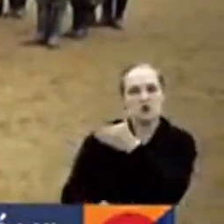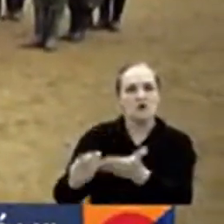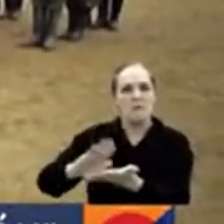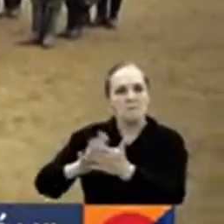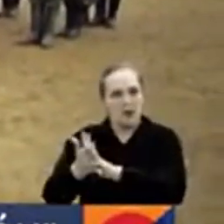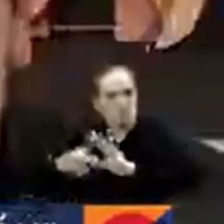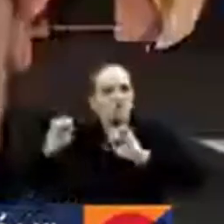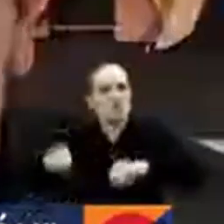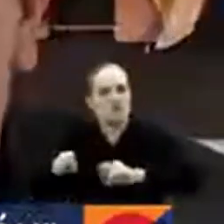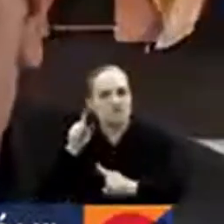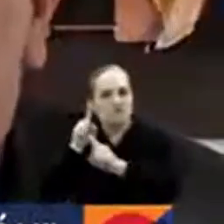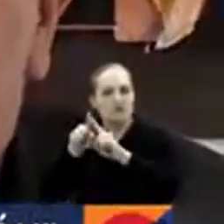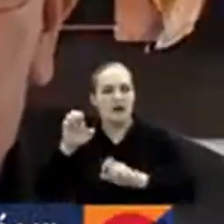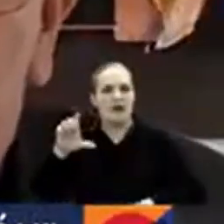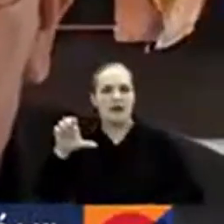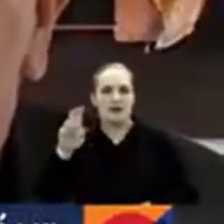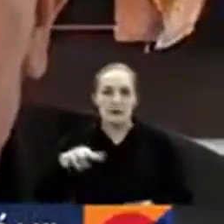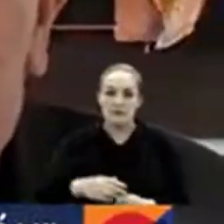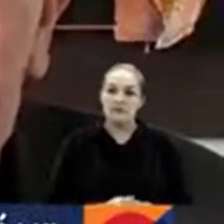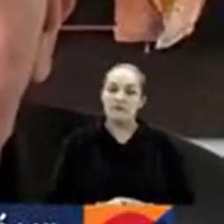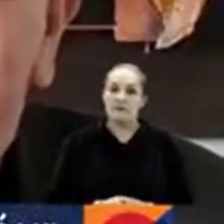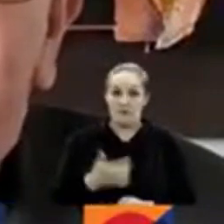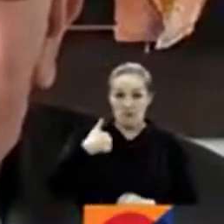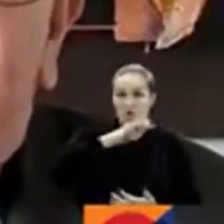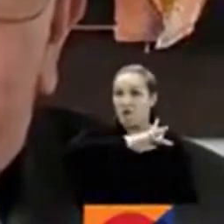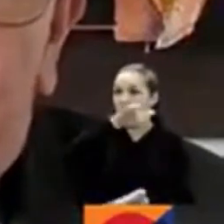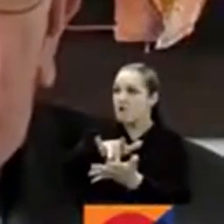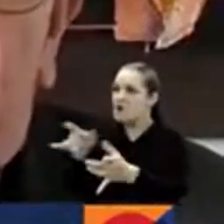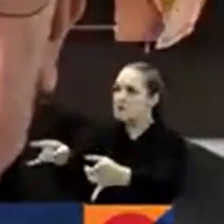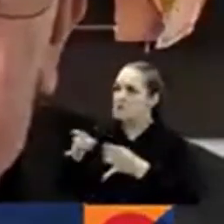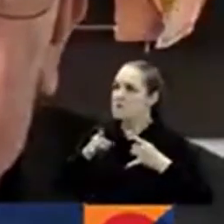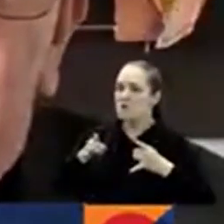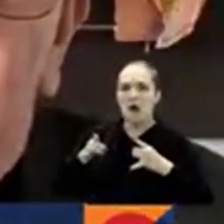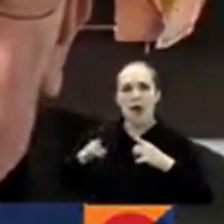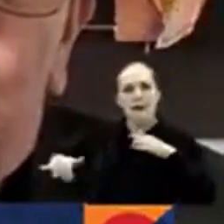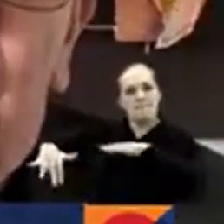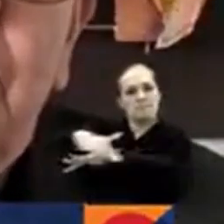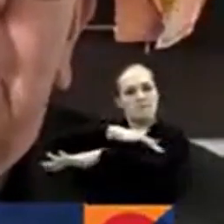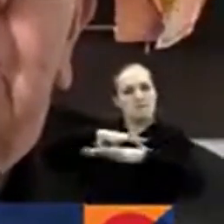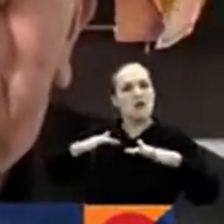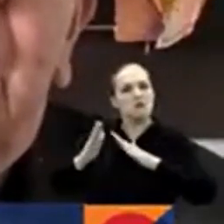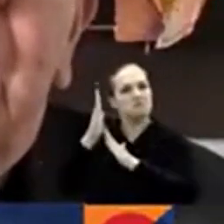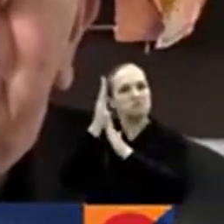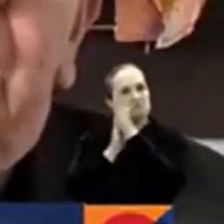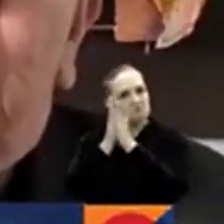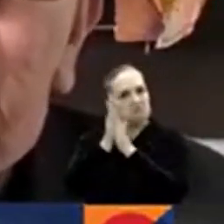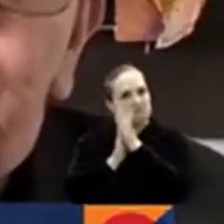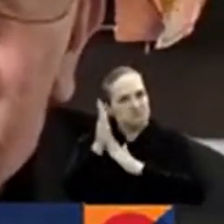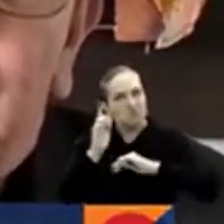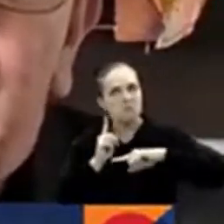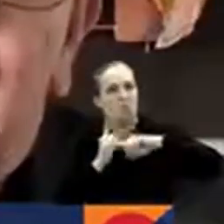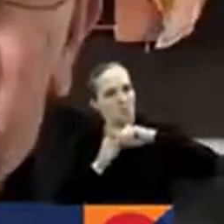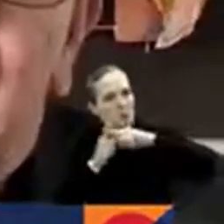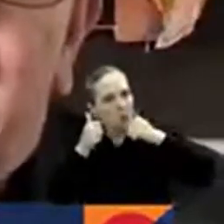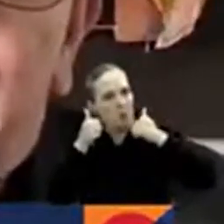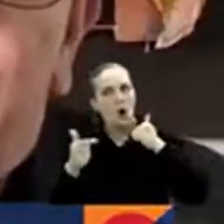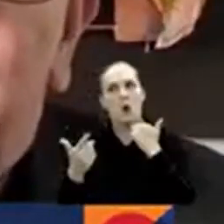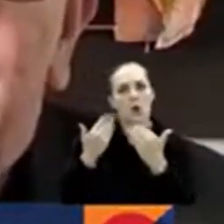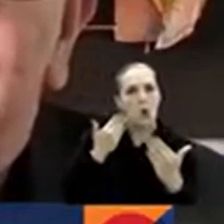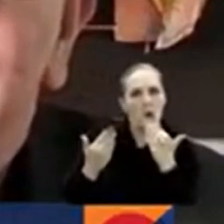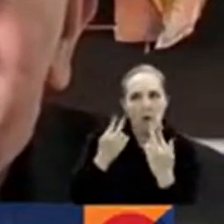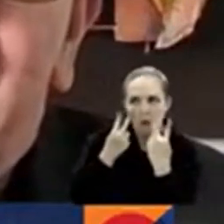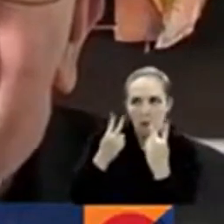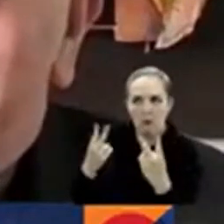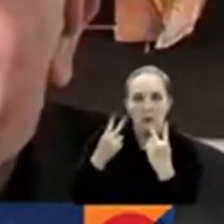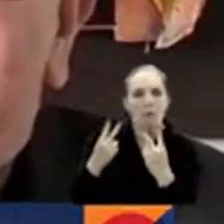con el ELN. Salimos con un ambiente de esperanza, con un ambiente de confianza en que